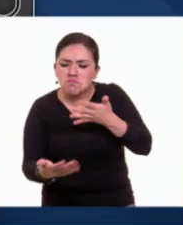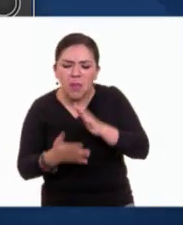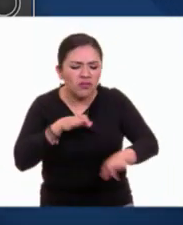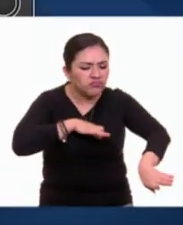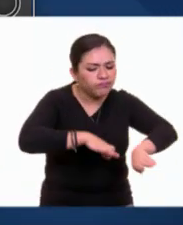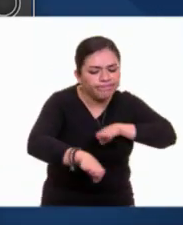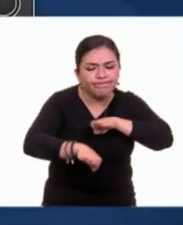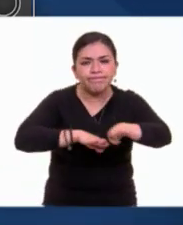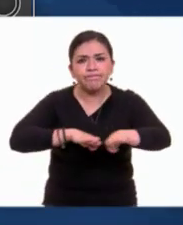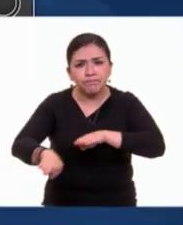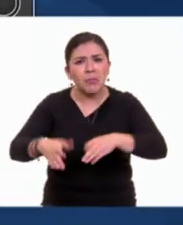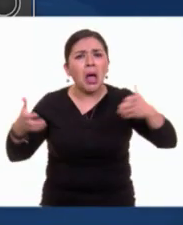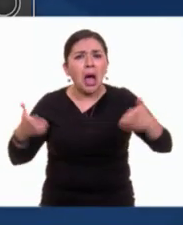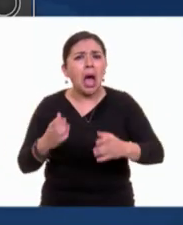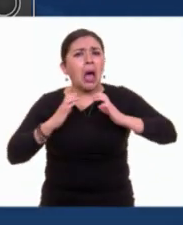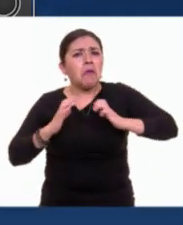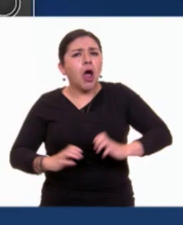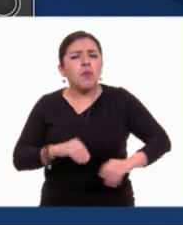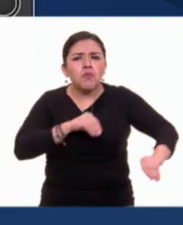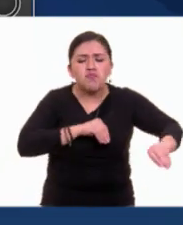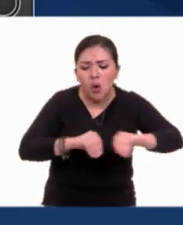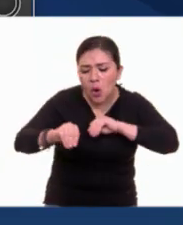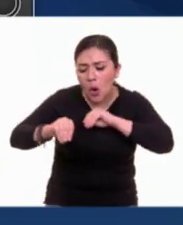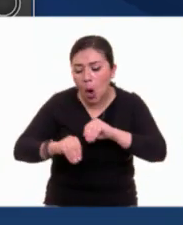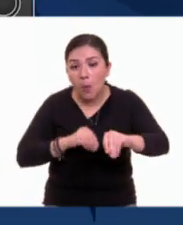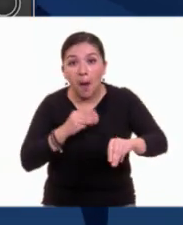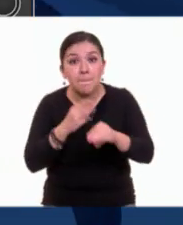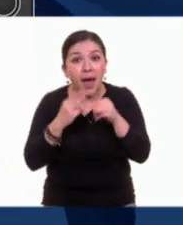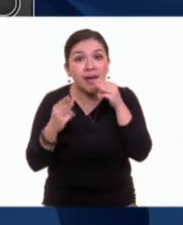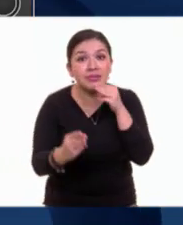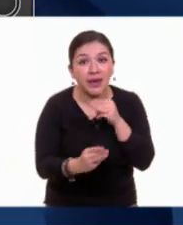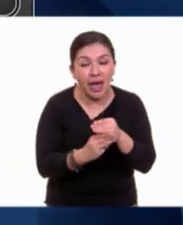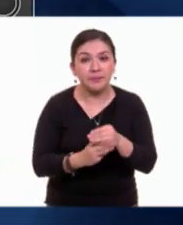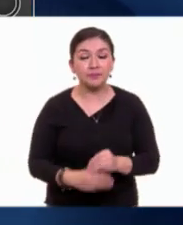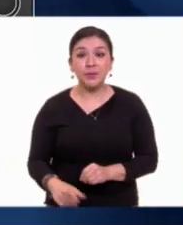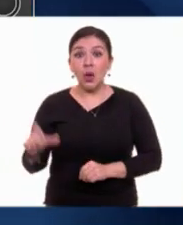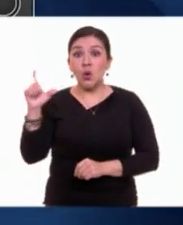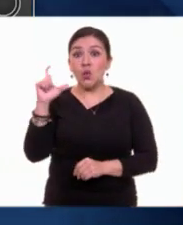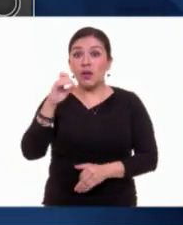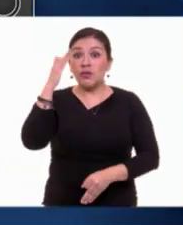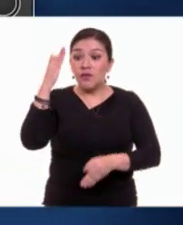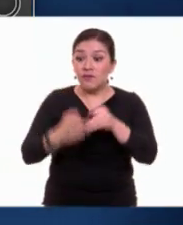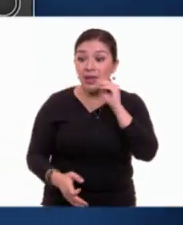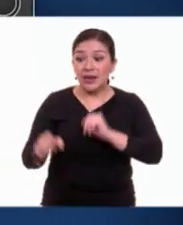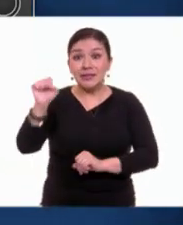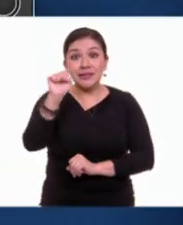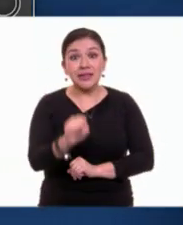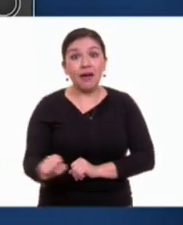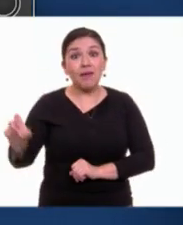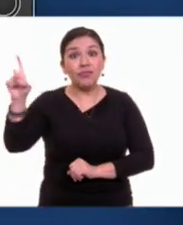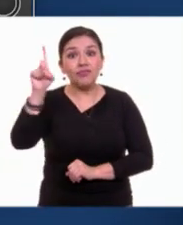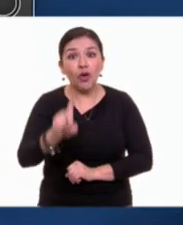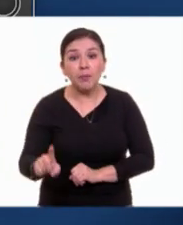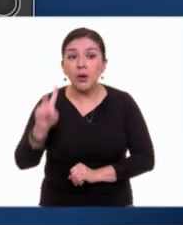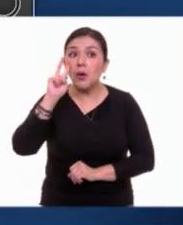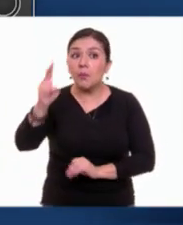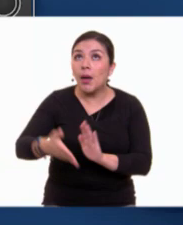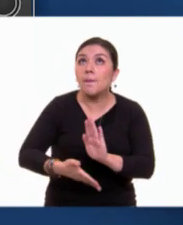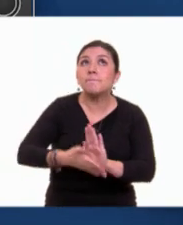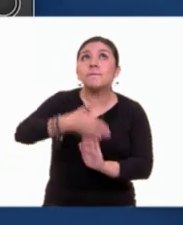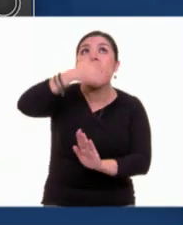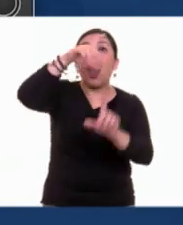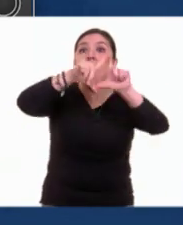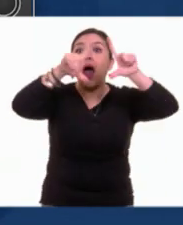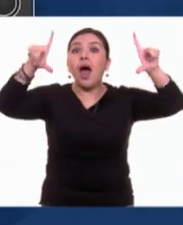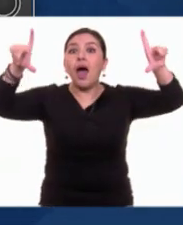albañil moviendo materiales. Y al fin de semana, las columnas,